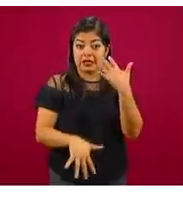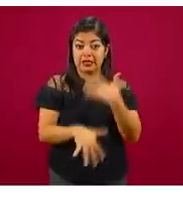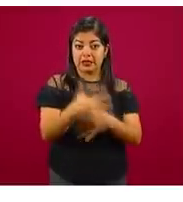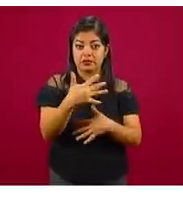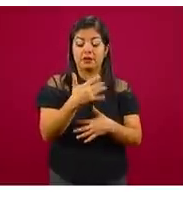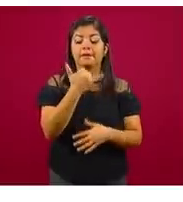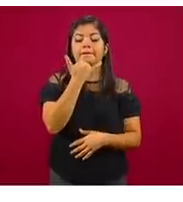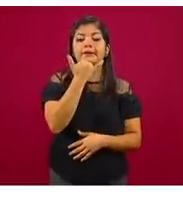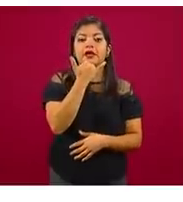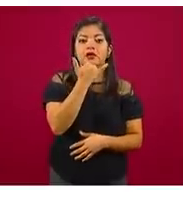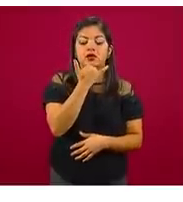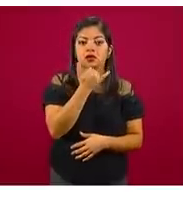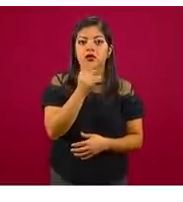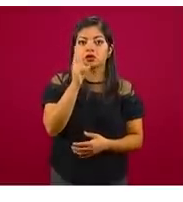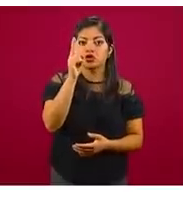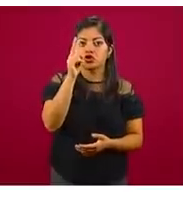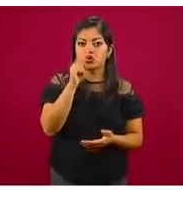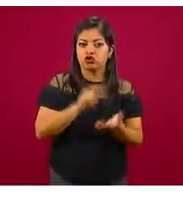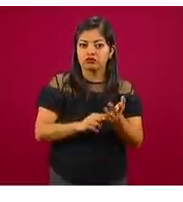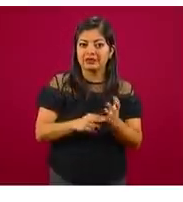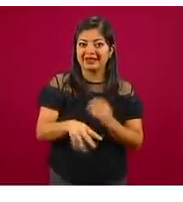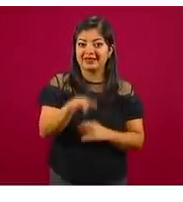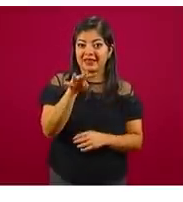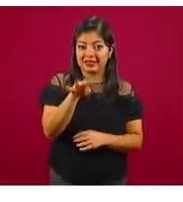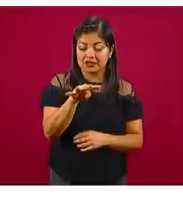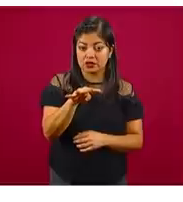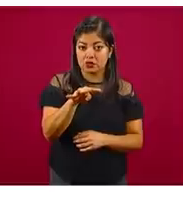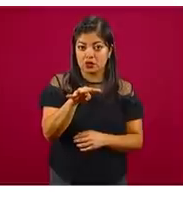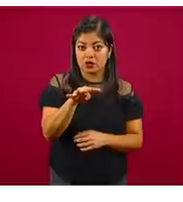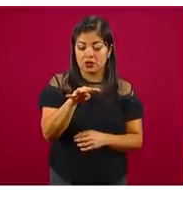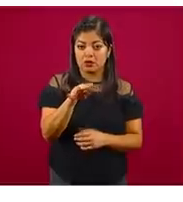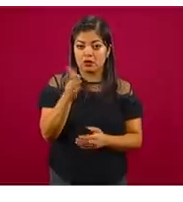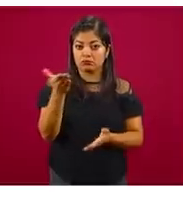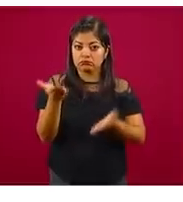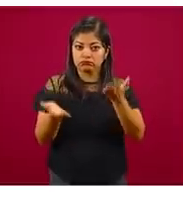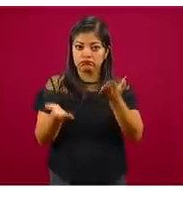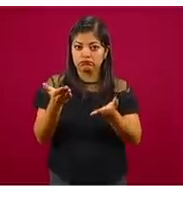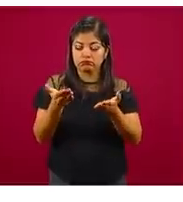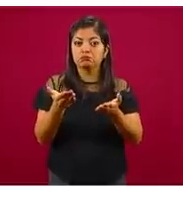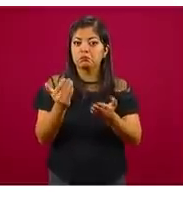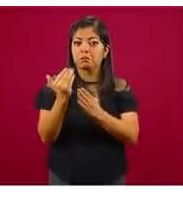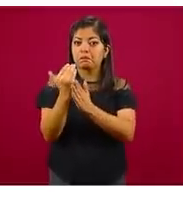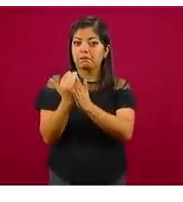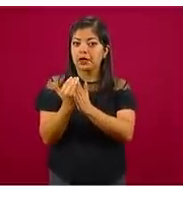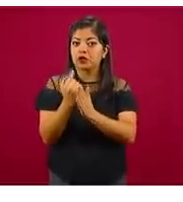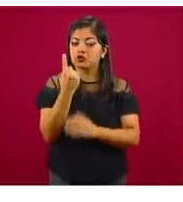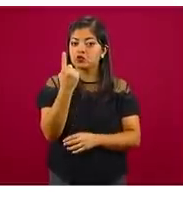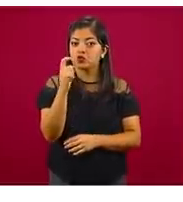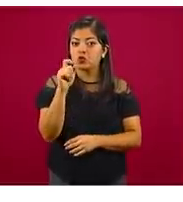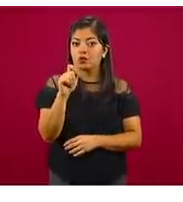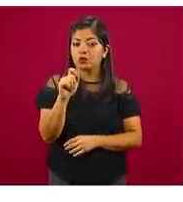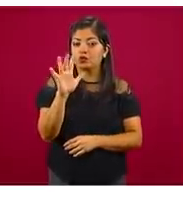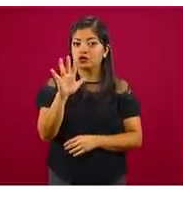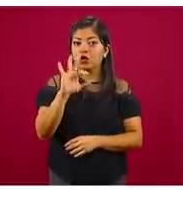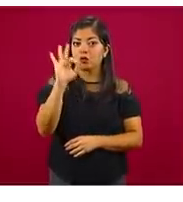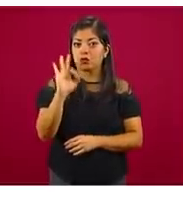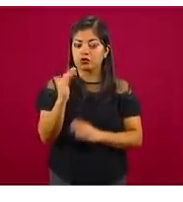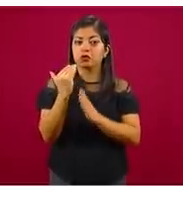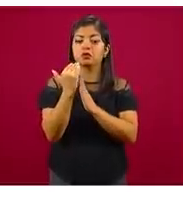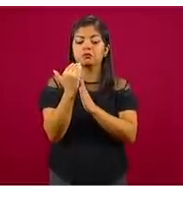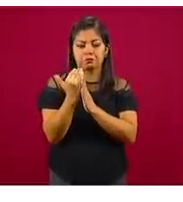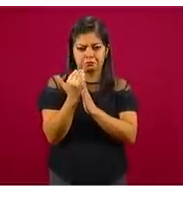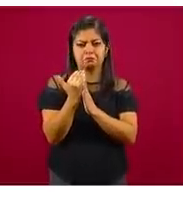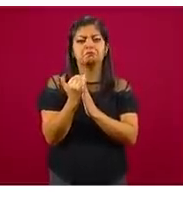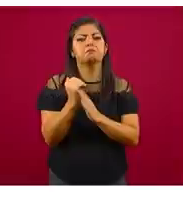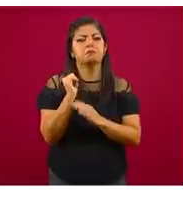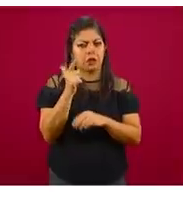perdón, el 2019 contra el 18, menos 1.5 por ciento. Baja sensible,